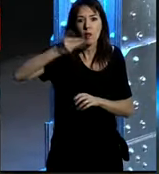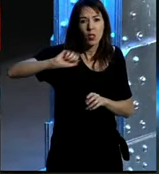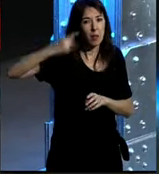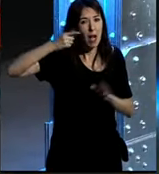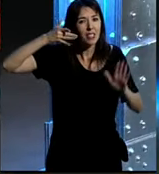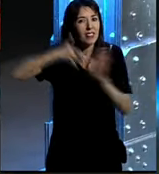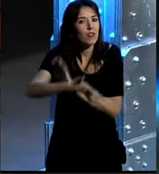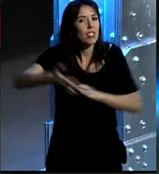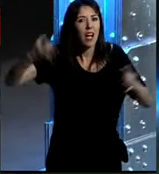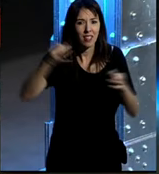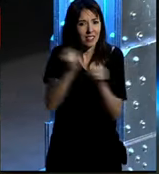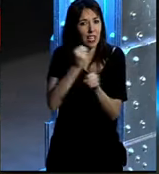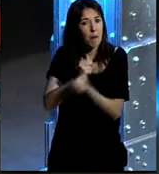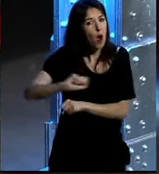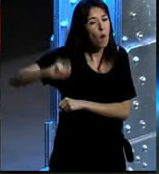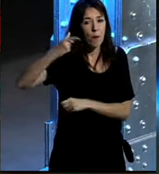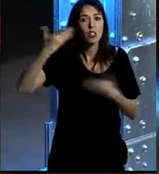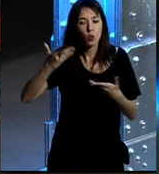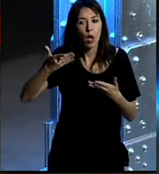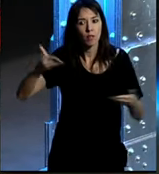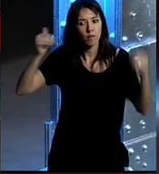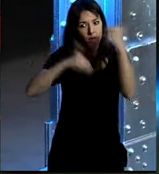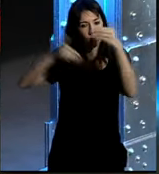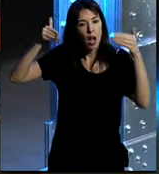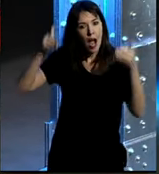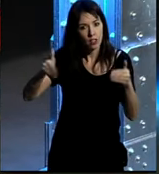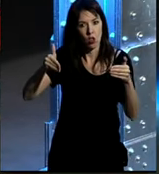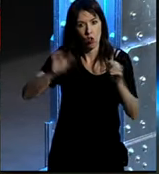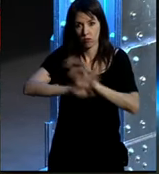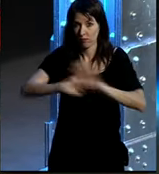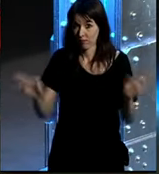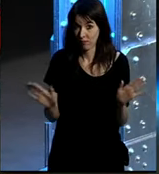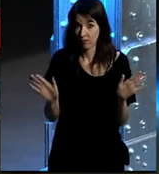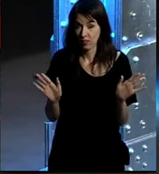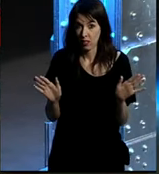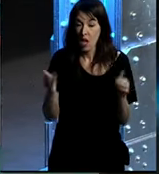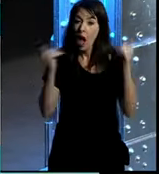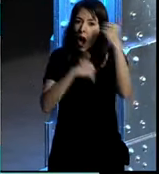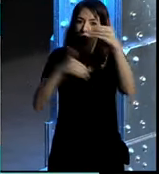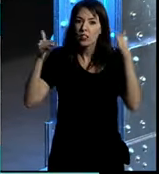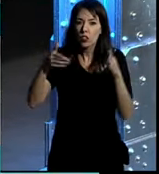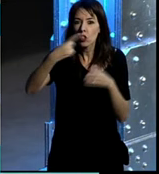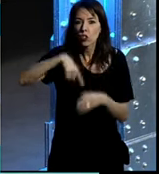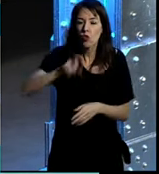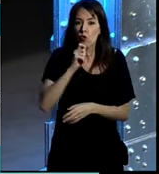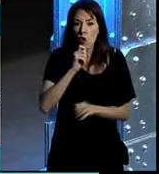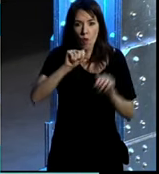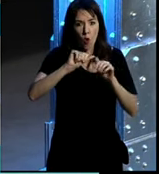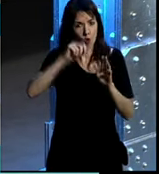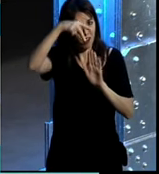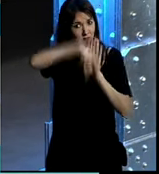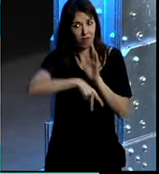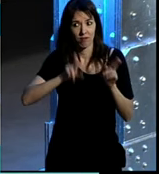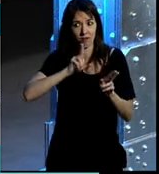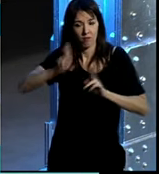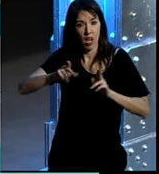está centrado especialmente en el mundo del gran público en la atención y cómo es la atención que damos cómo es el patrón fundamental